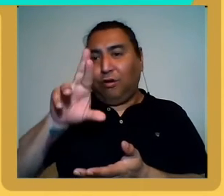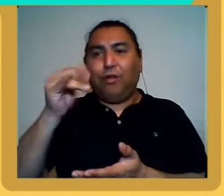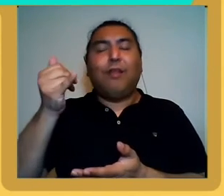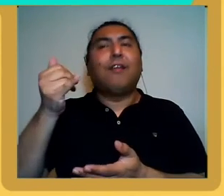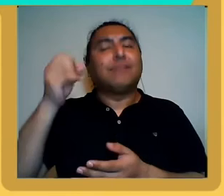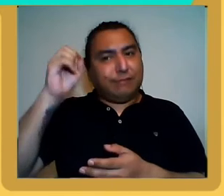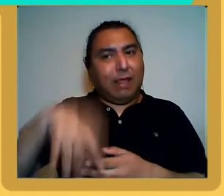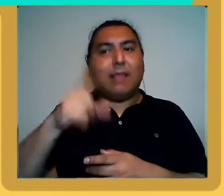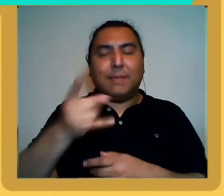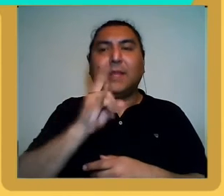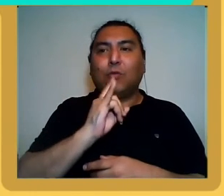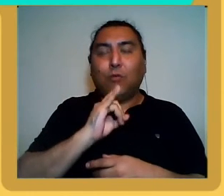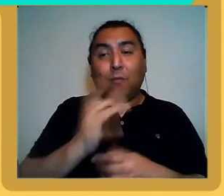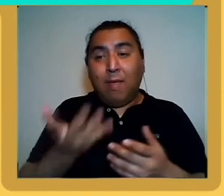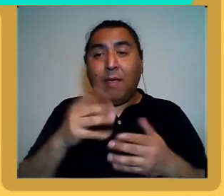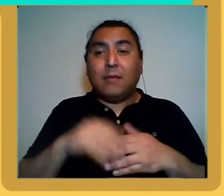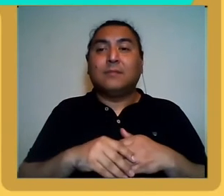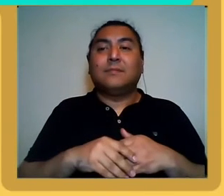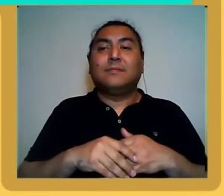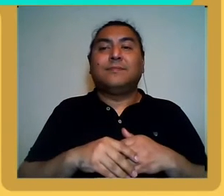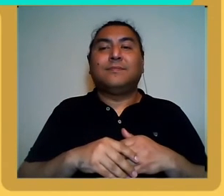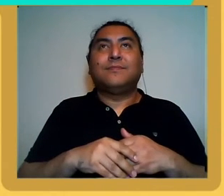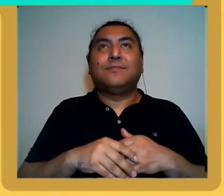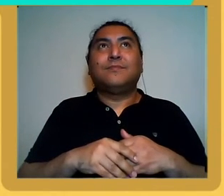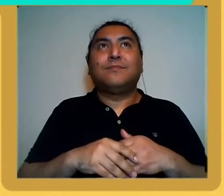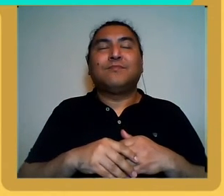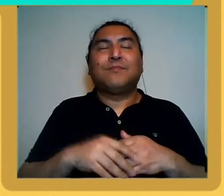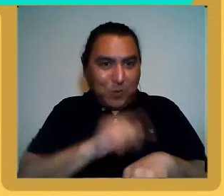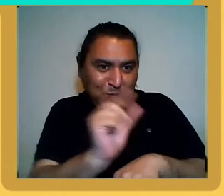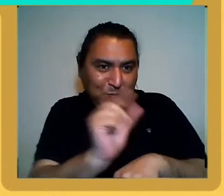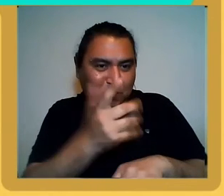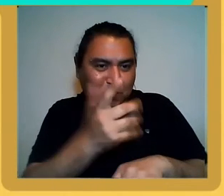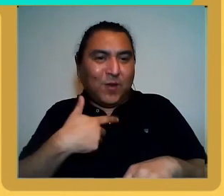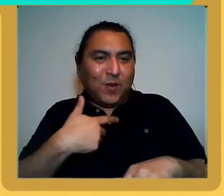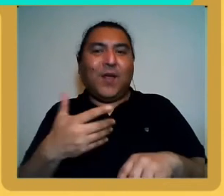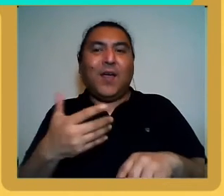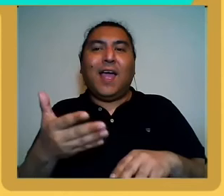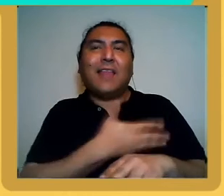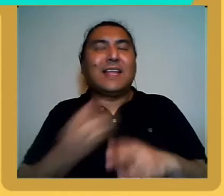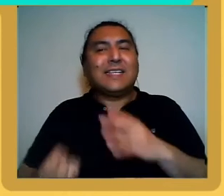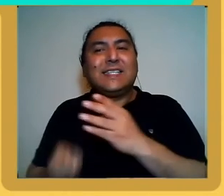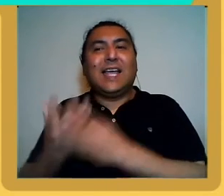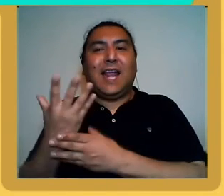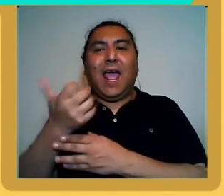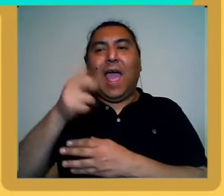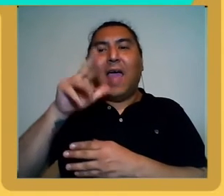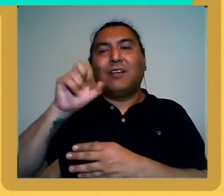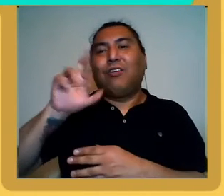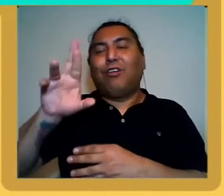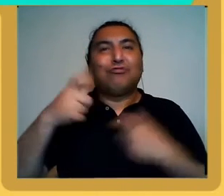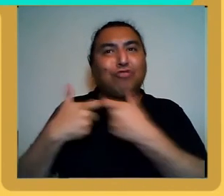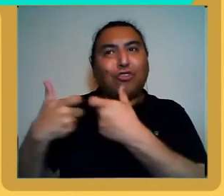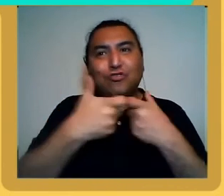Bueno, Arcor está presente, si querés, en un minuto, antes que se hiciese Arcor, los socios que eran de Arcor,